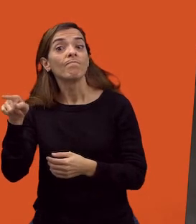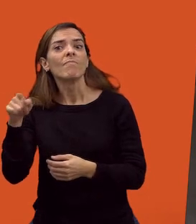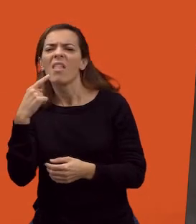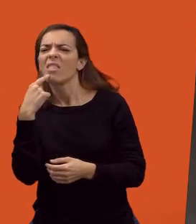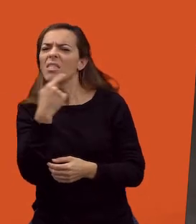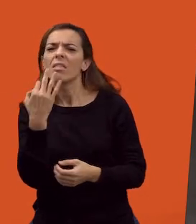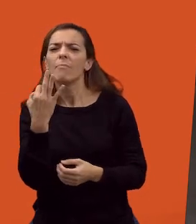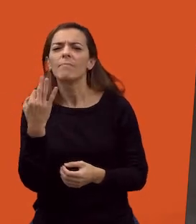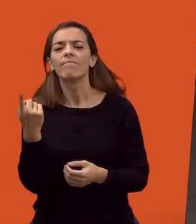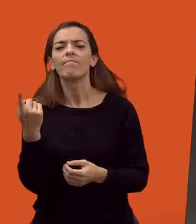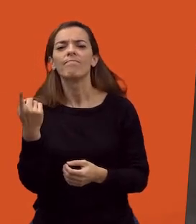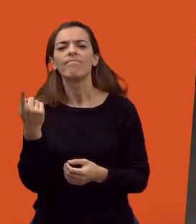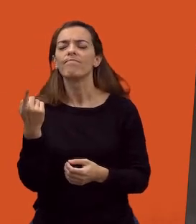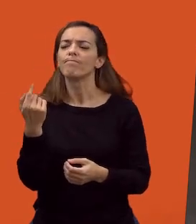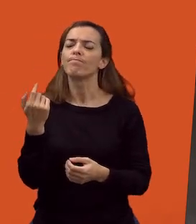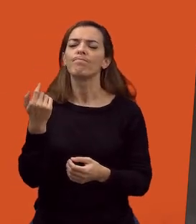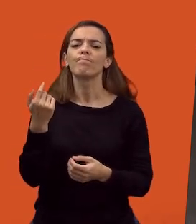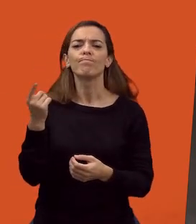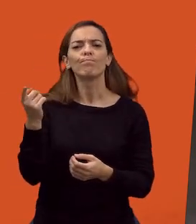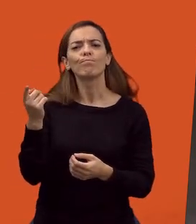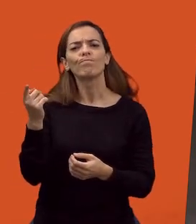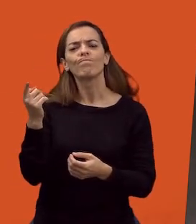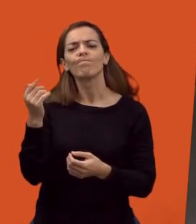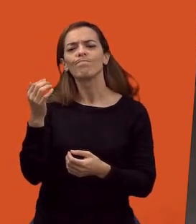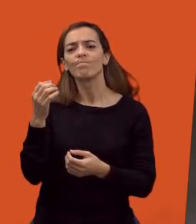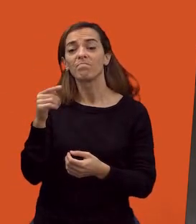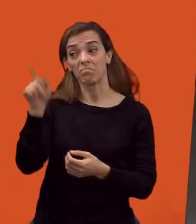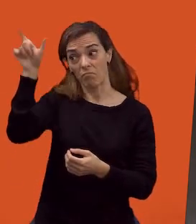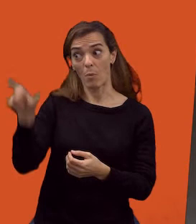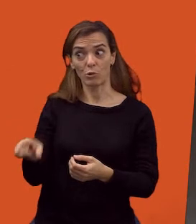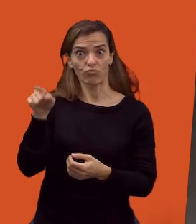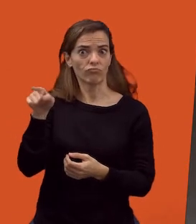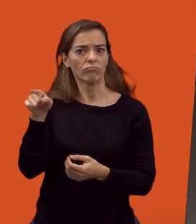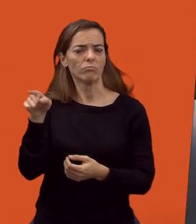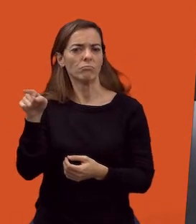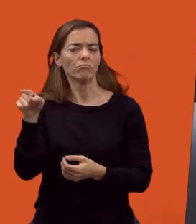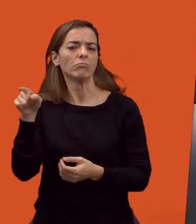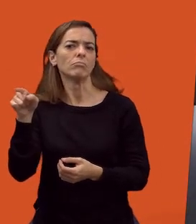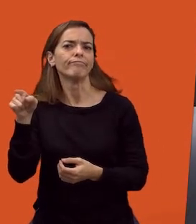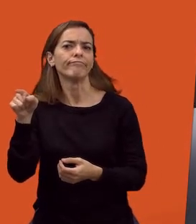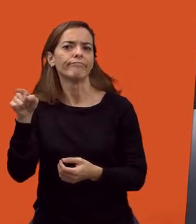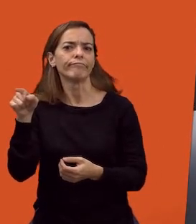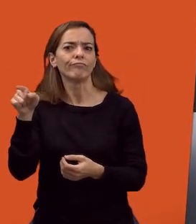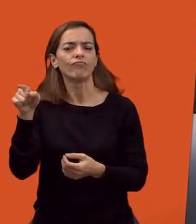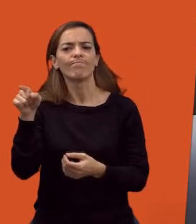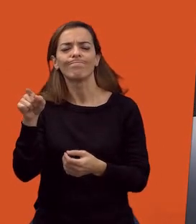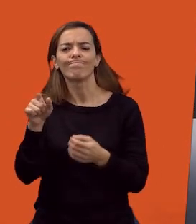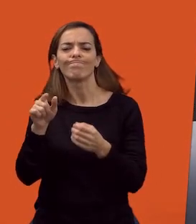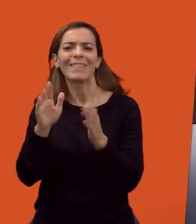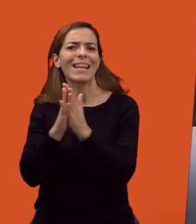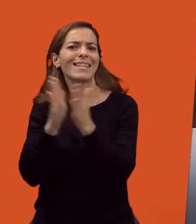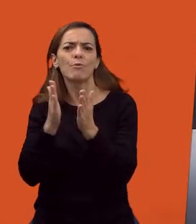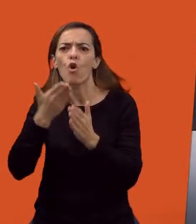le preguntaban que él afirmaba que uno de sus libros más importantes